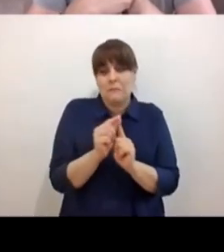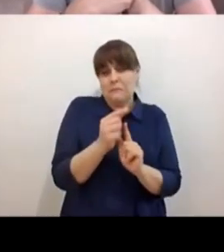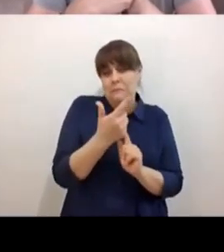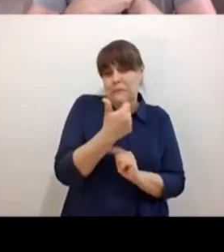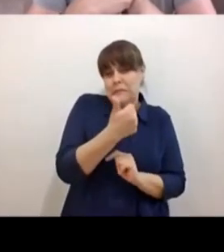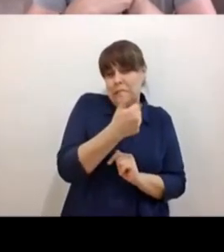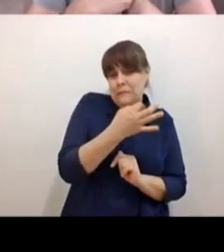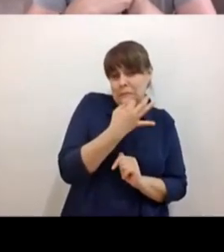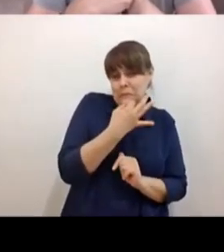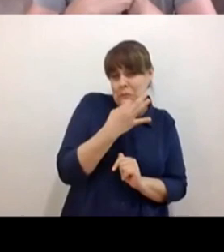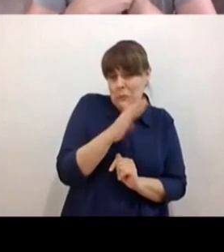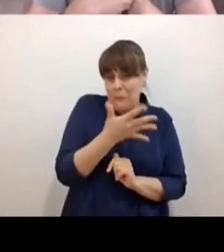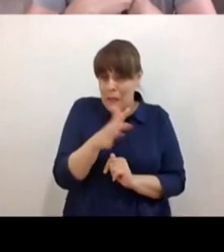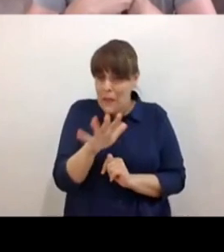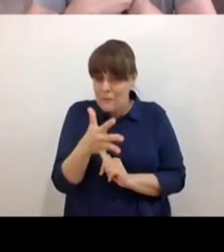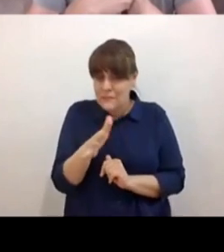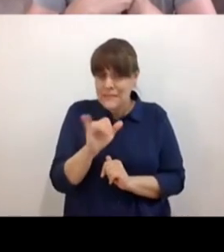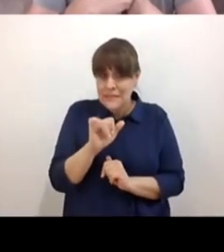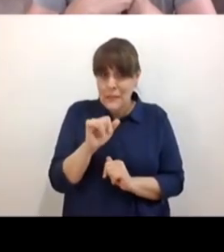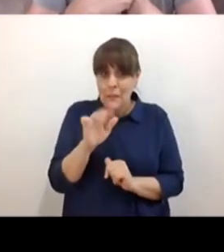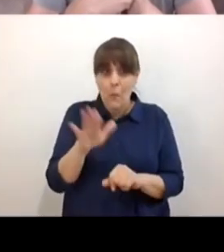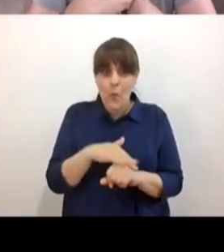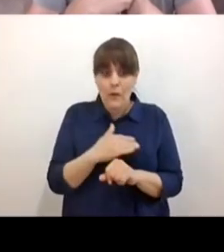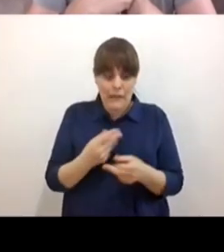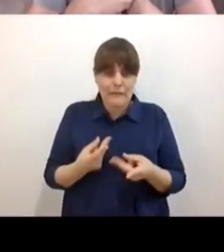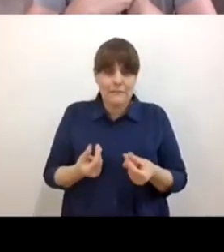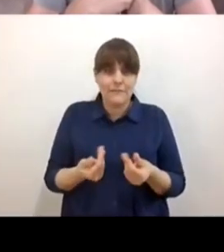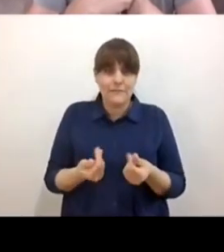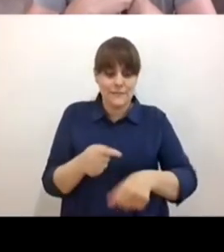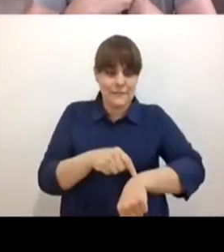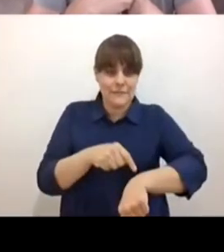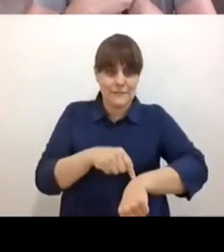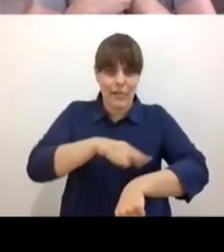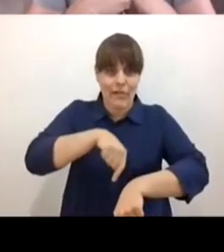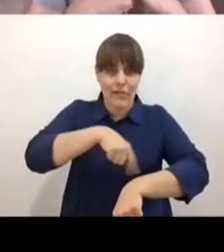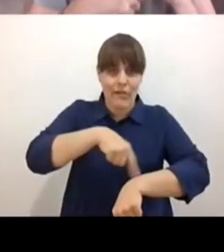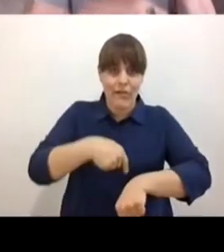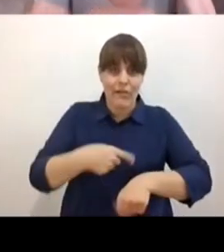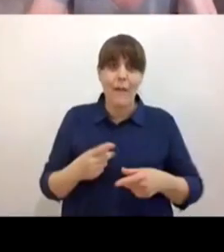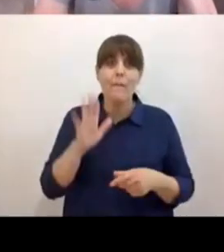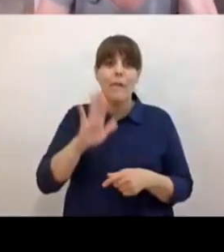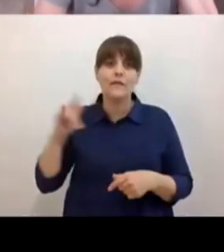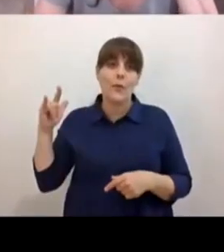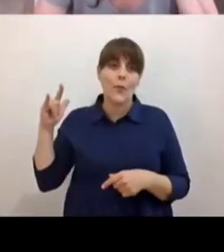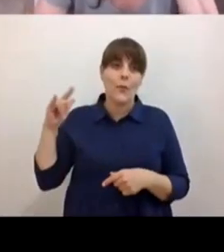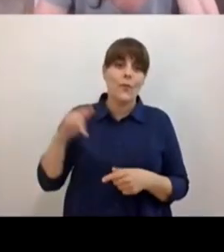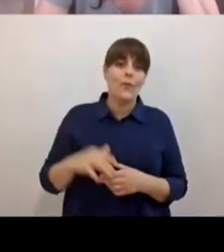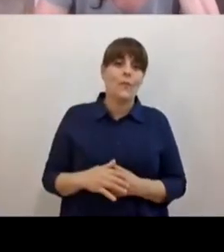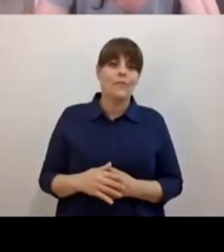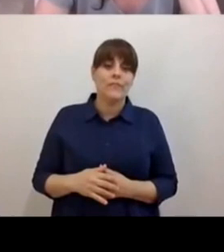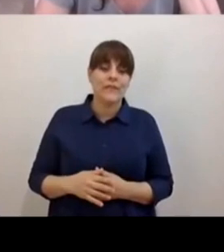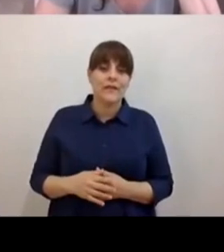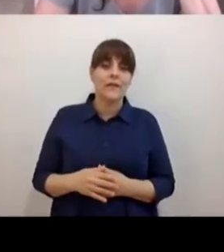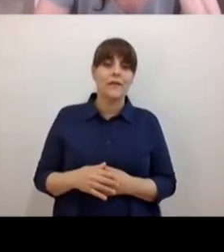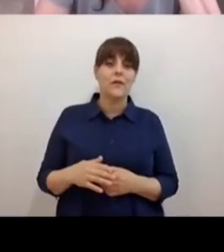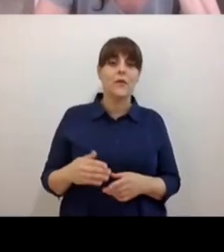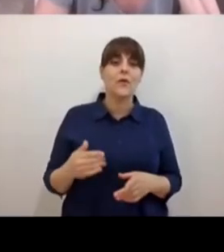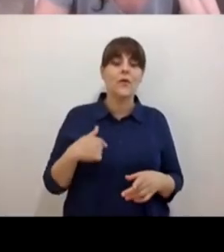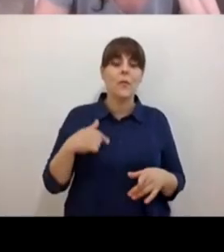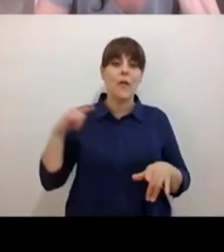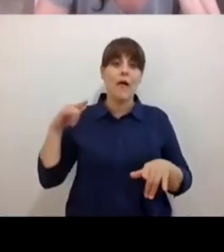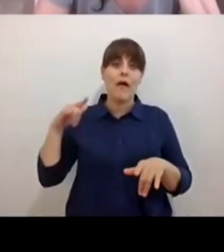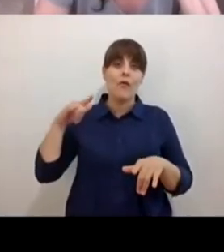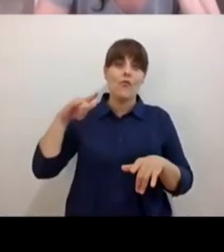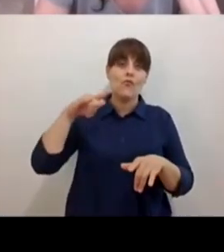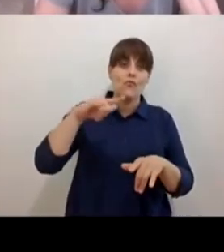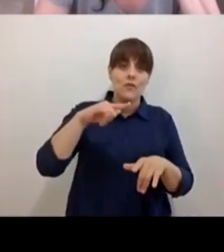¿sí? porque ya nos estamos comiendo como avión en la tarde los minutos del que viene y